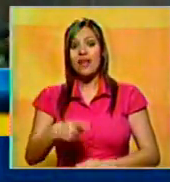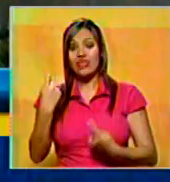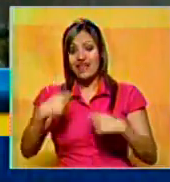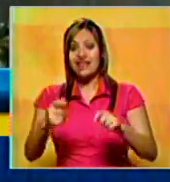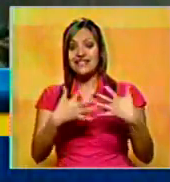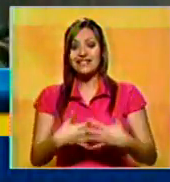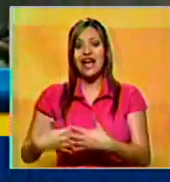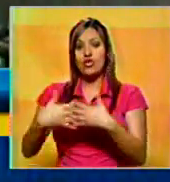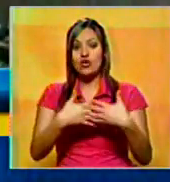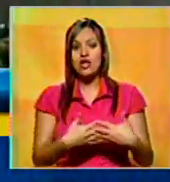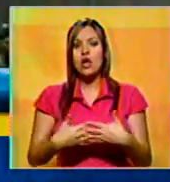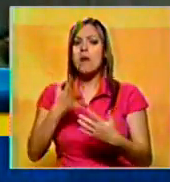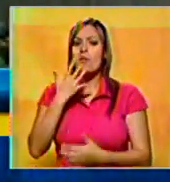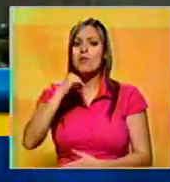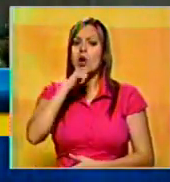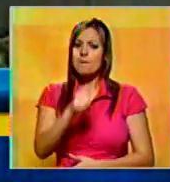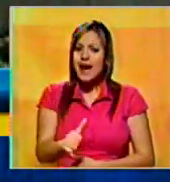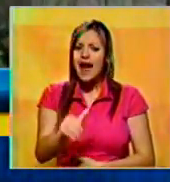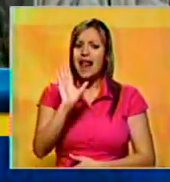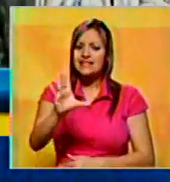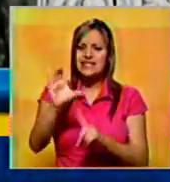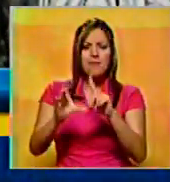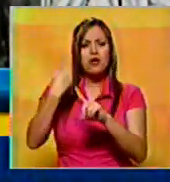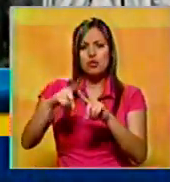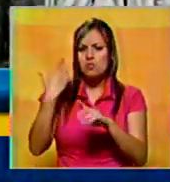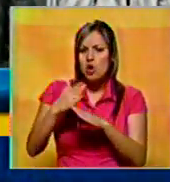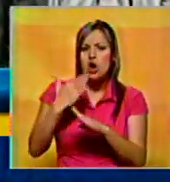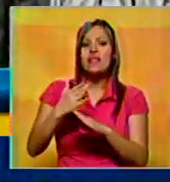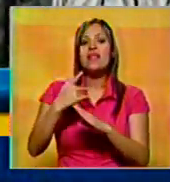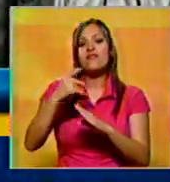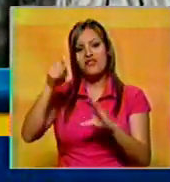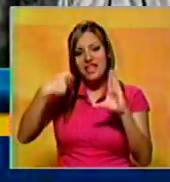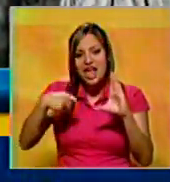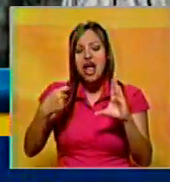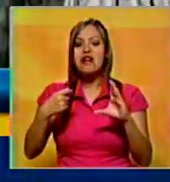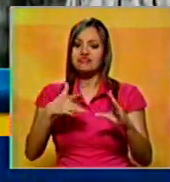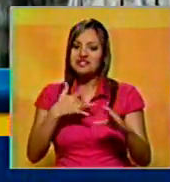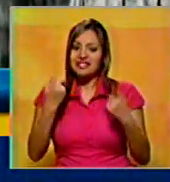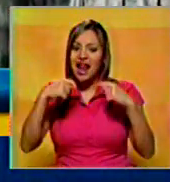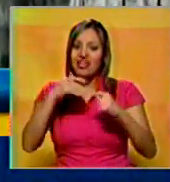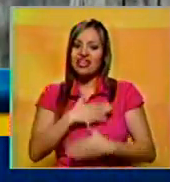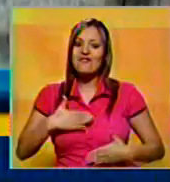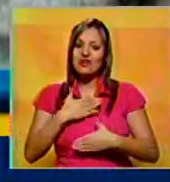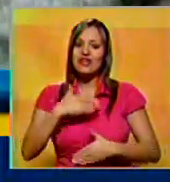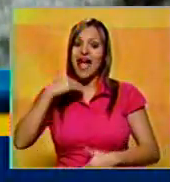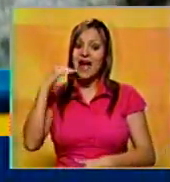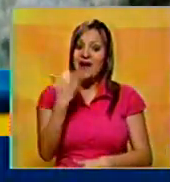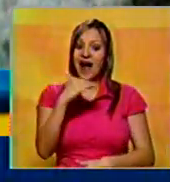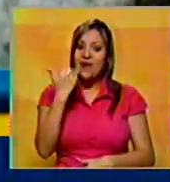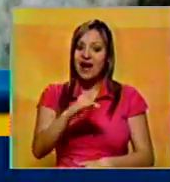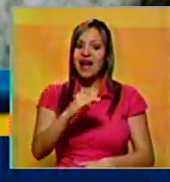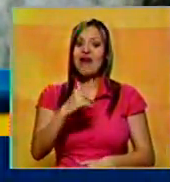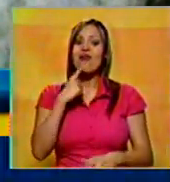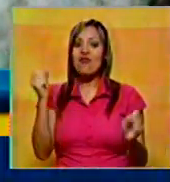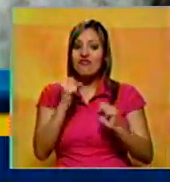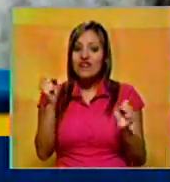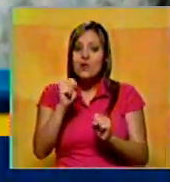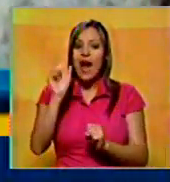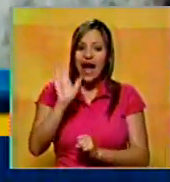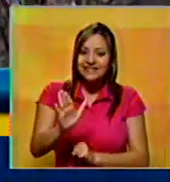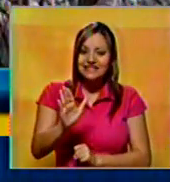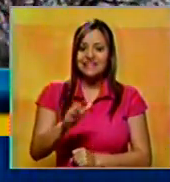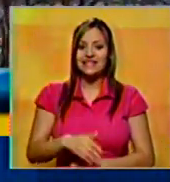aplicar el refrán, al mal tiempo, buena cara, y colgaron videos en las redes sociales de momentos divertidos en la época de frío polar,